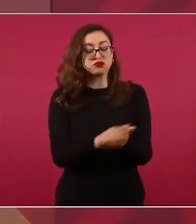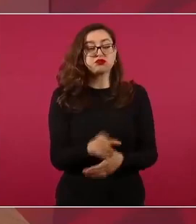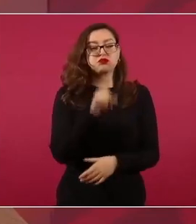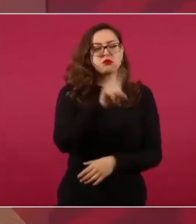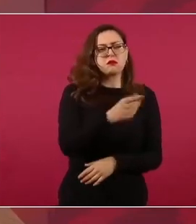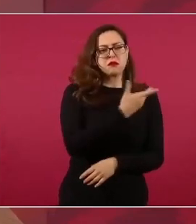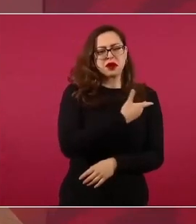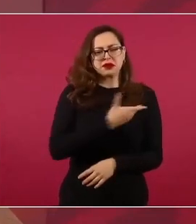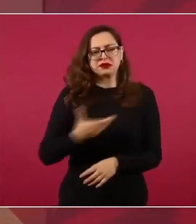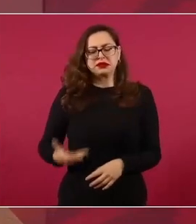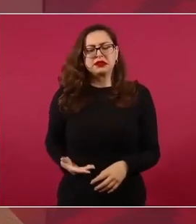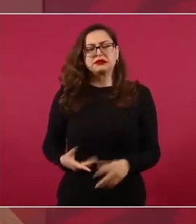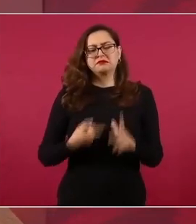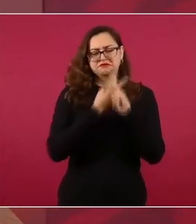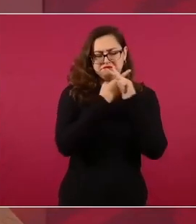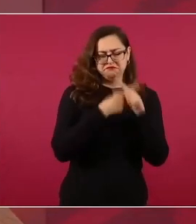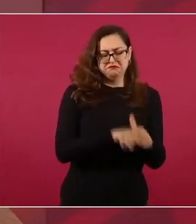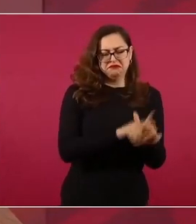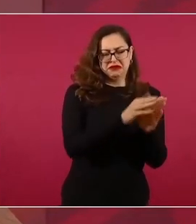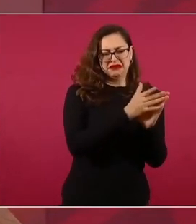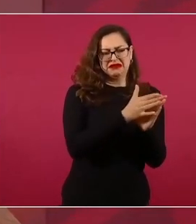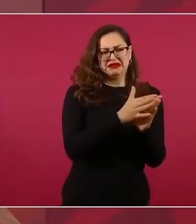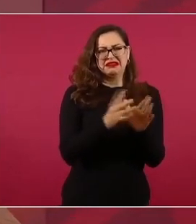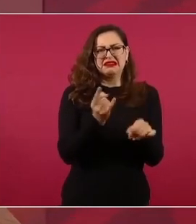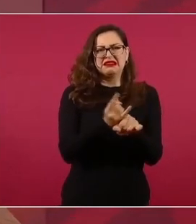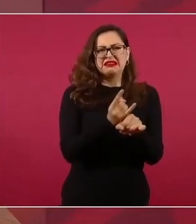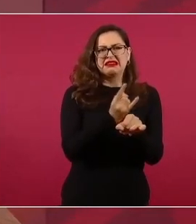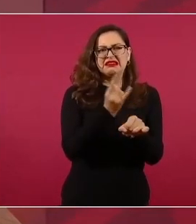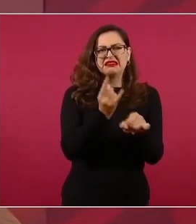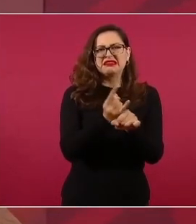del sexenio,